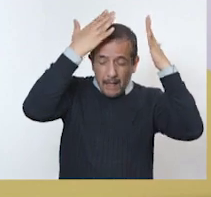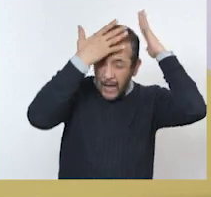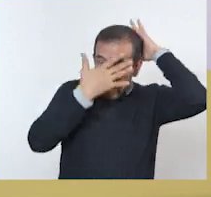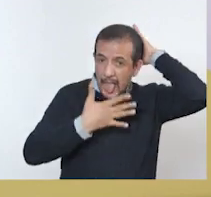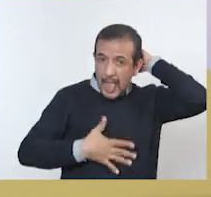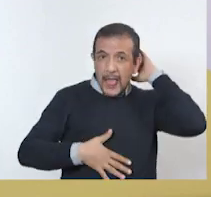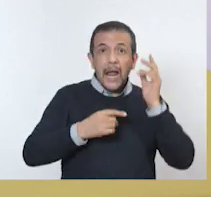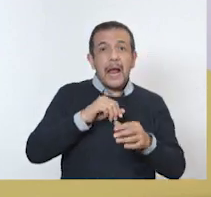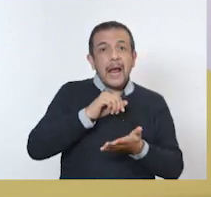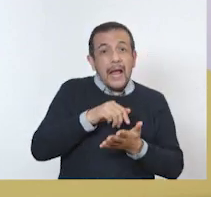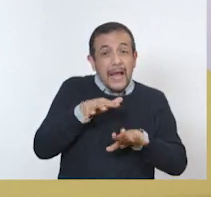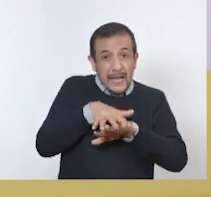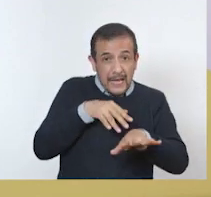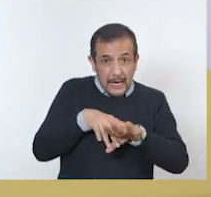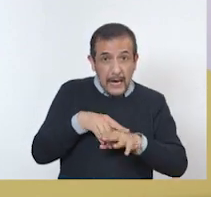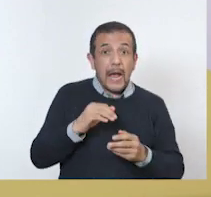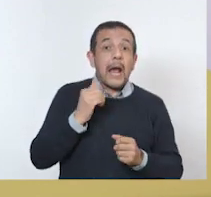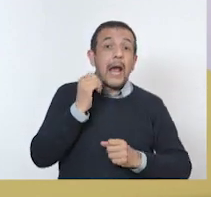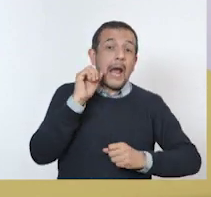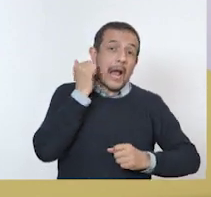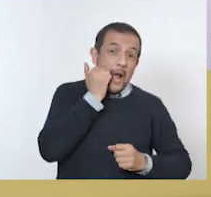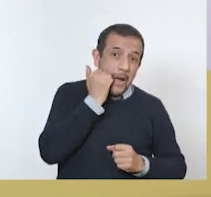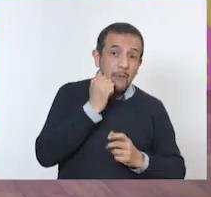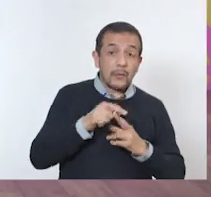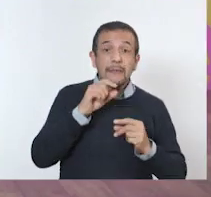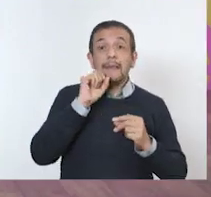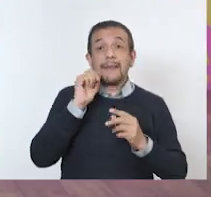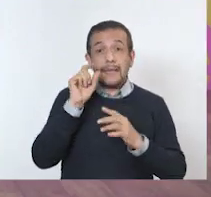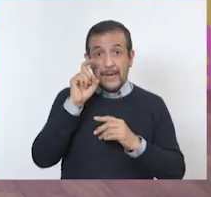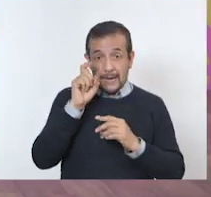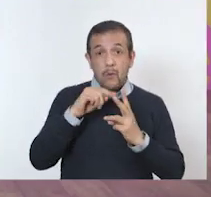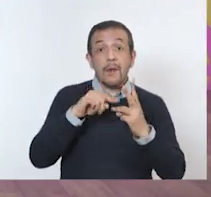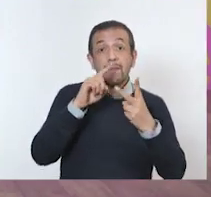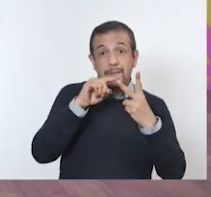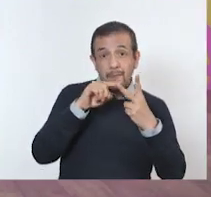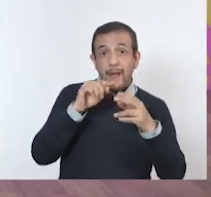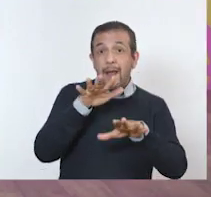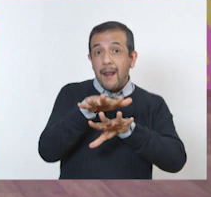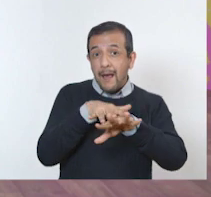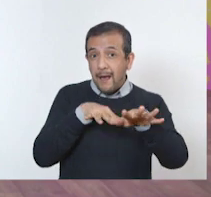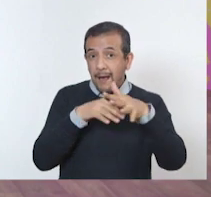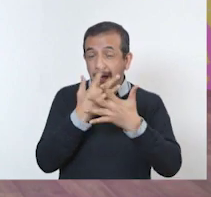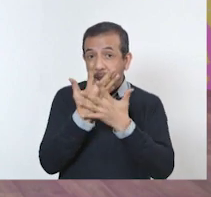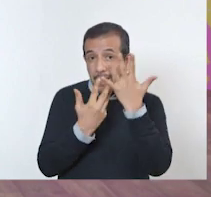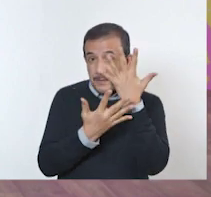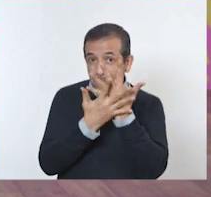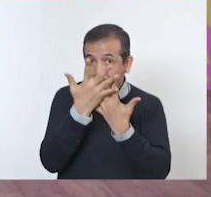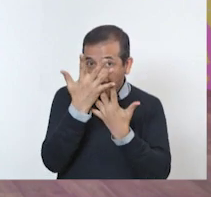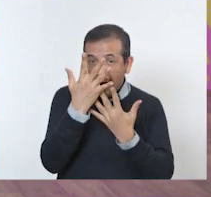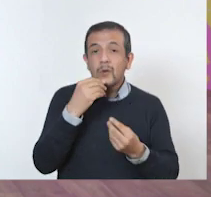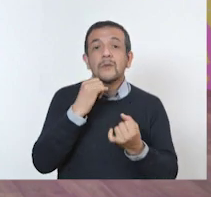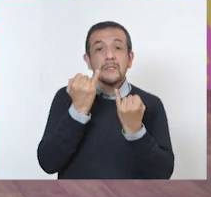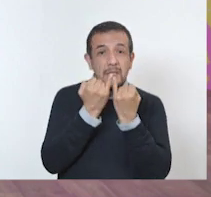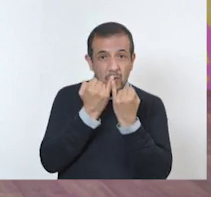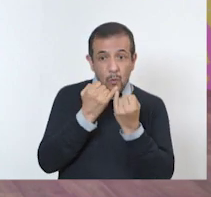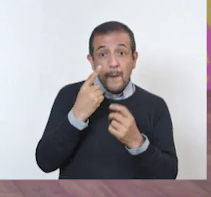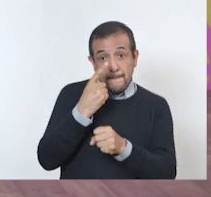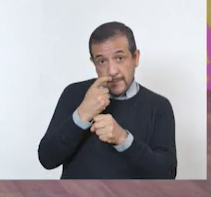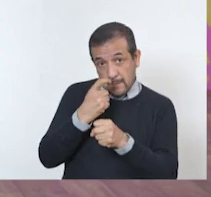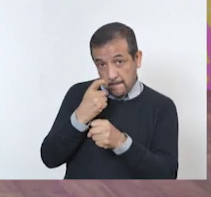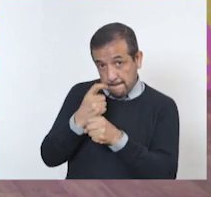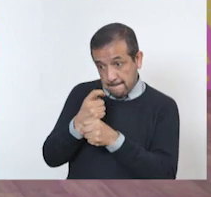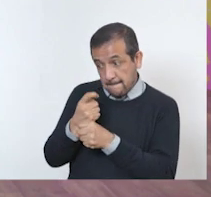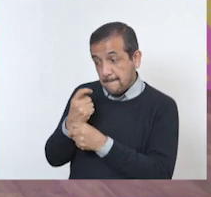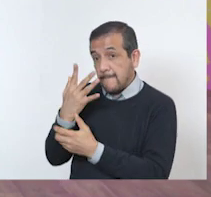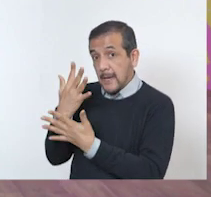con agua y jabón, todos los días. El lavado de manos, todo el tiempo. Este lavado de manos, después de ir al baño, antes de comer.